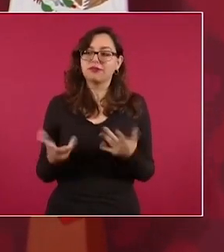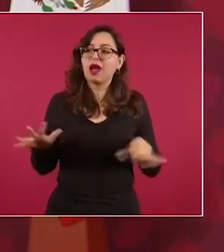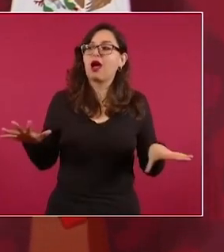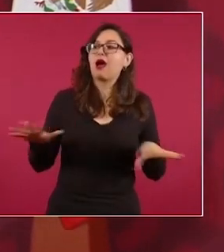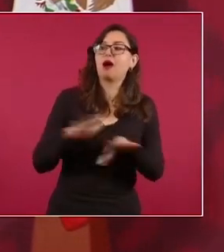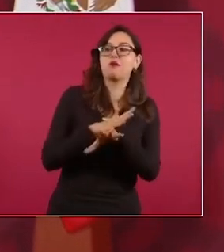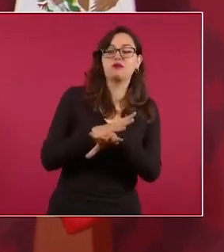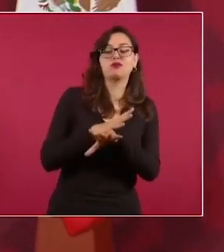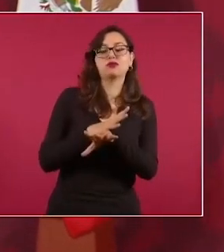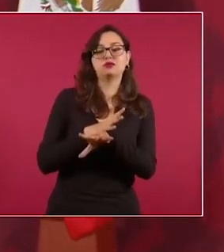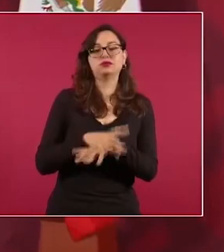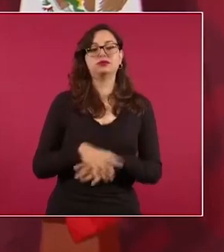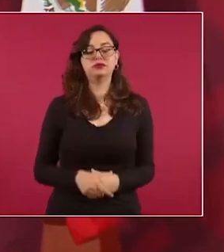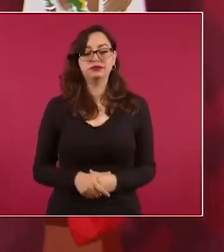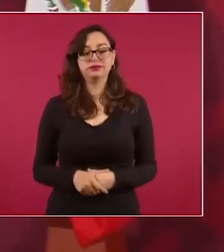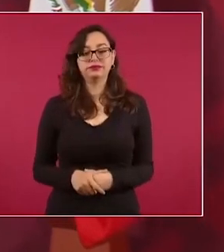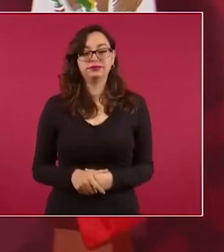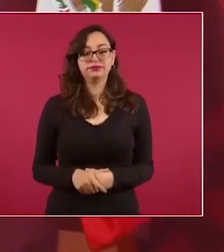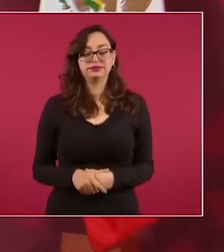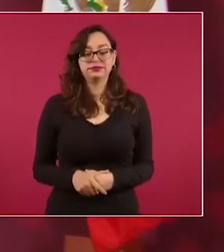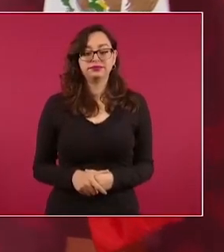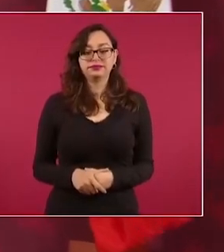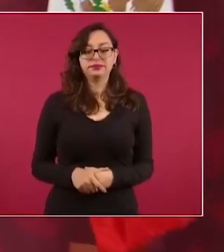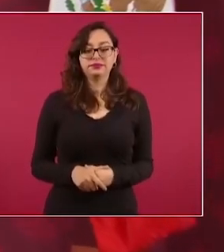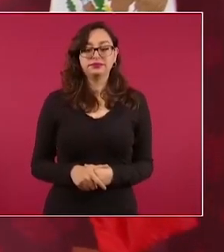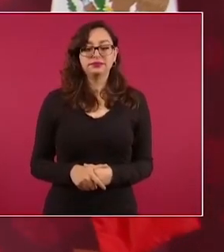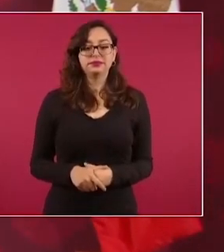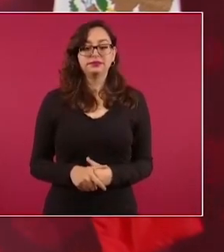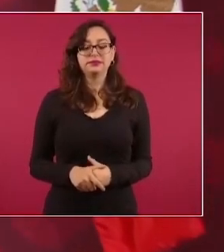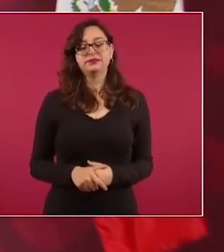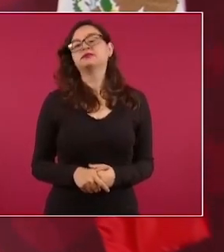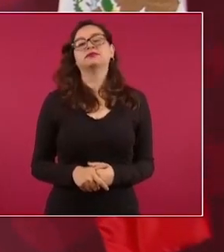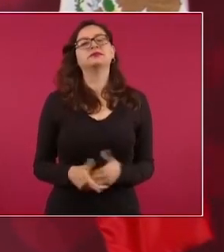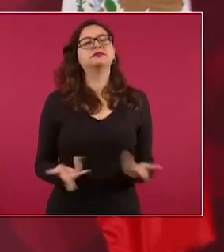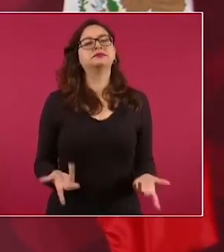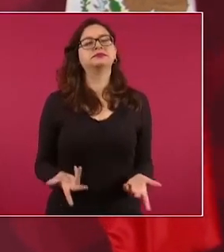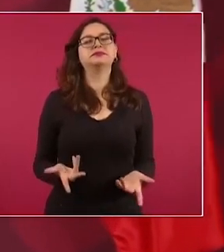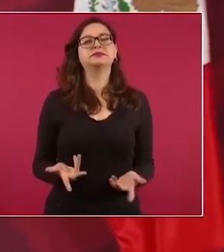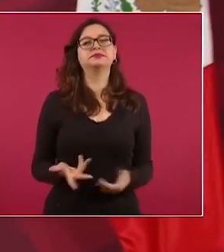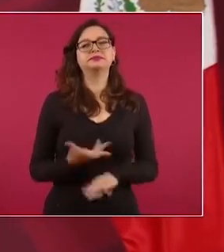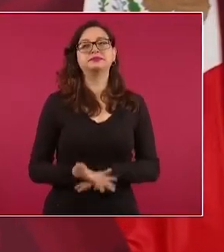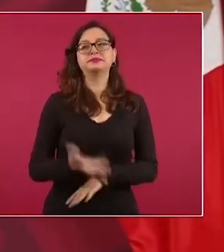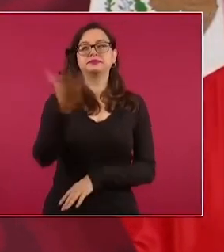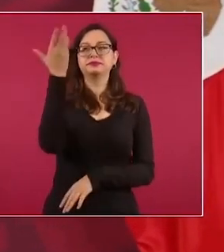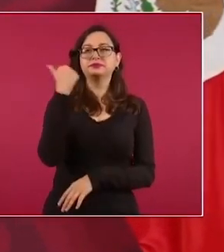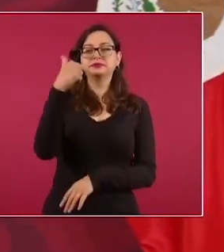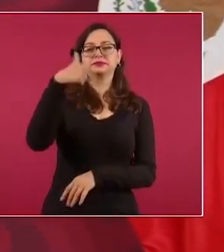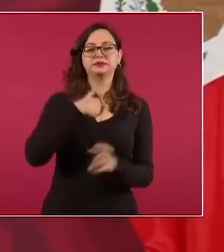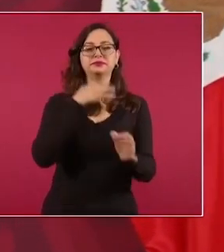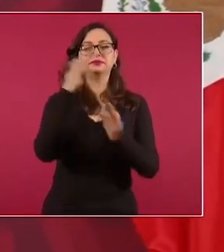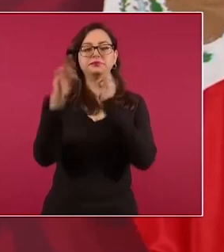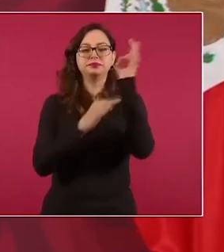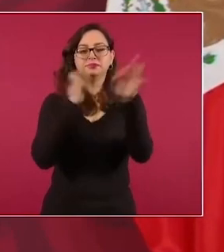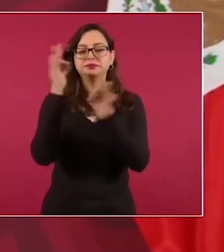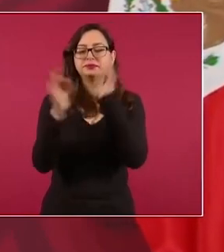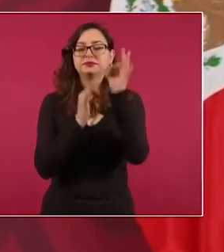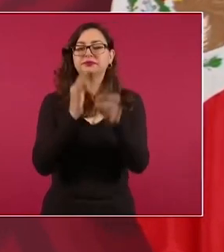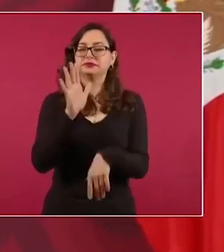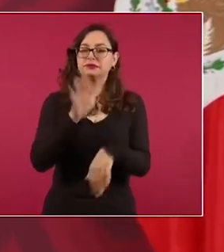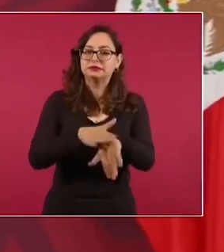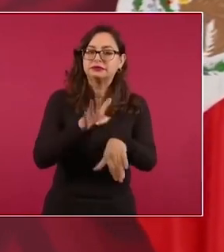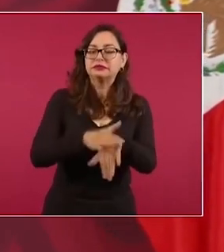Cuando hablábamos de transformación, se pensaba de que era un